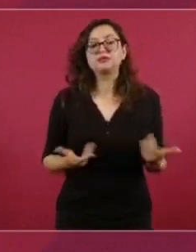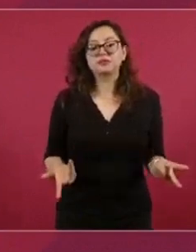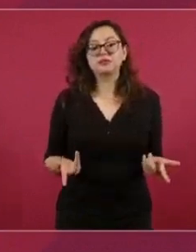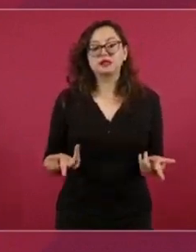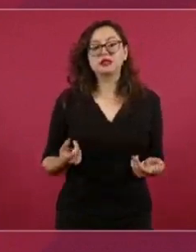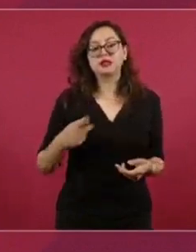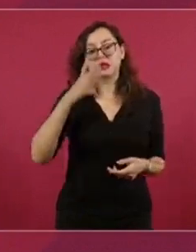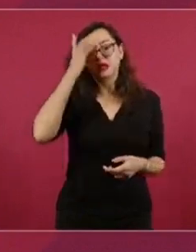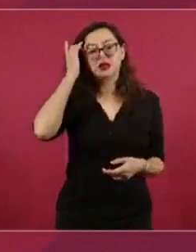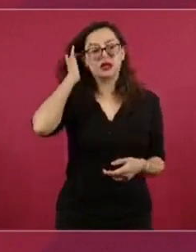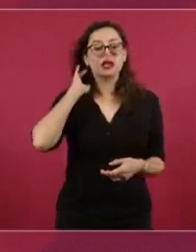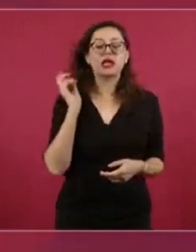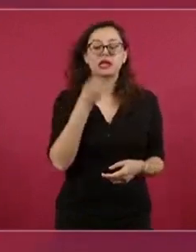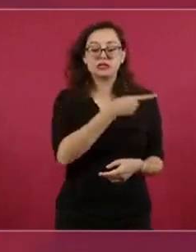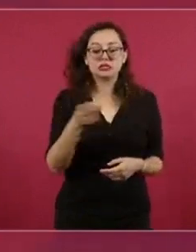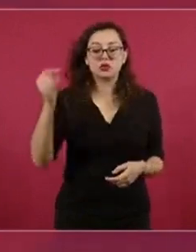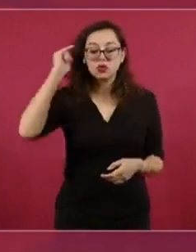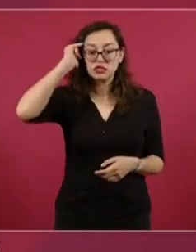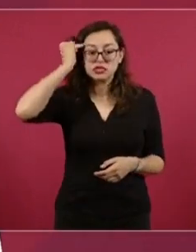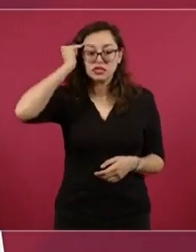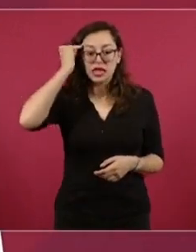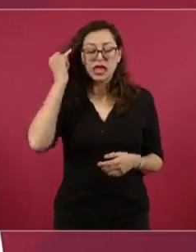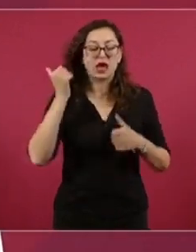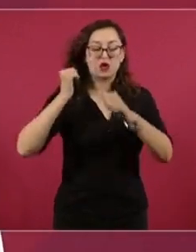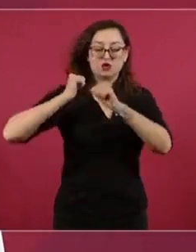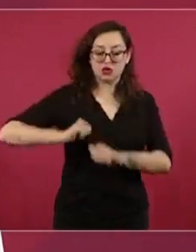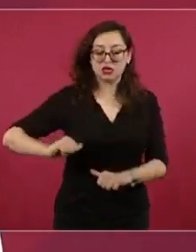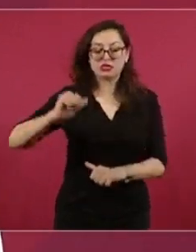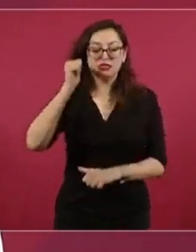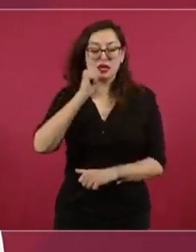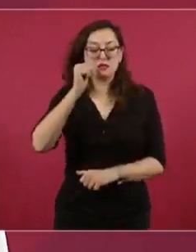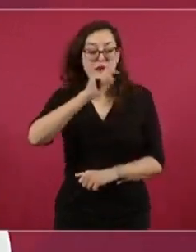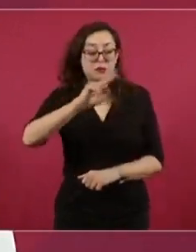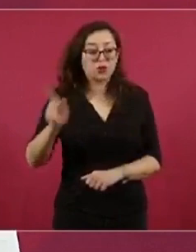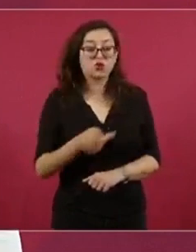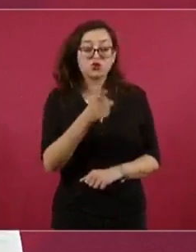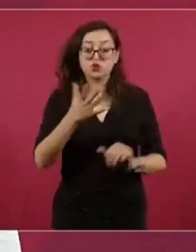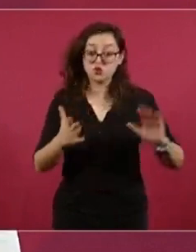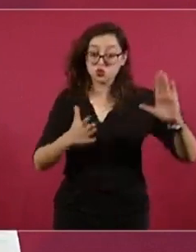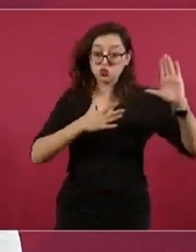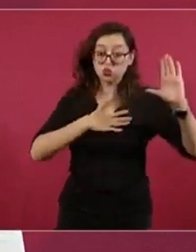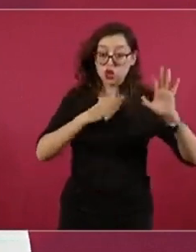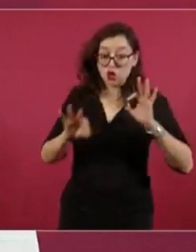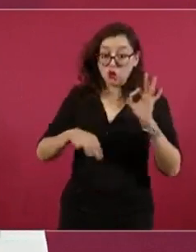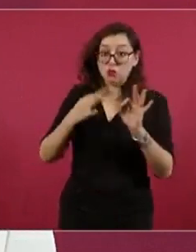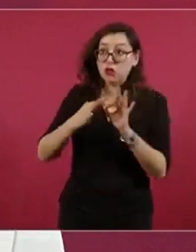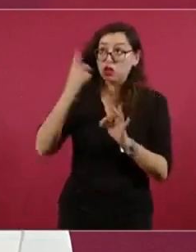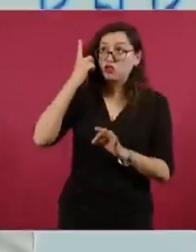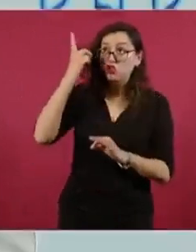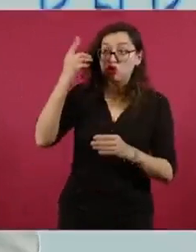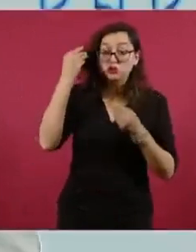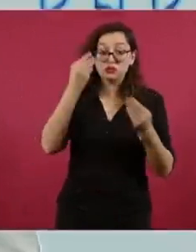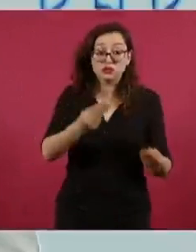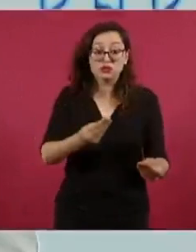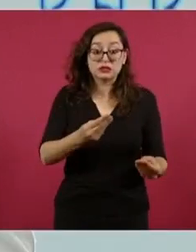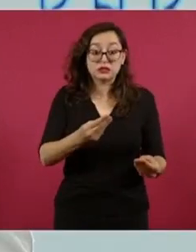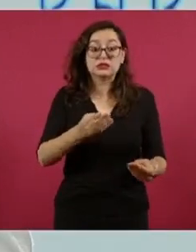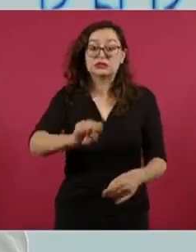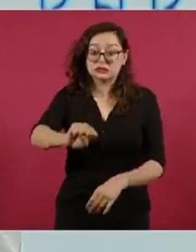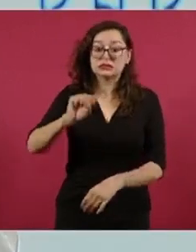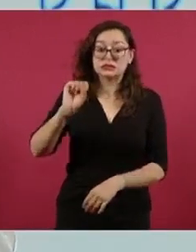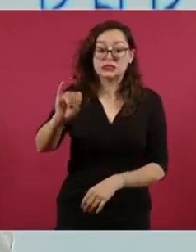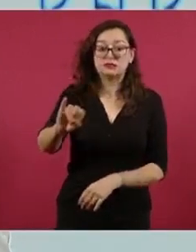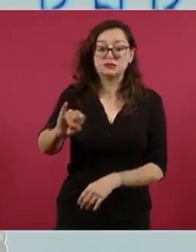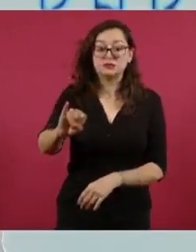yaquis, quienes otorgaban esta distinción, la pregunta es, ¿juran cumplir el mandato divino? Y la respuesta es